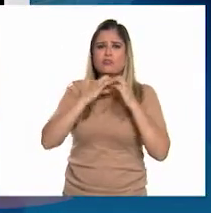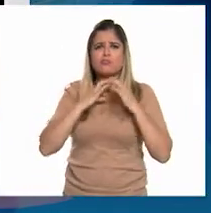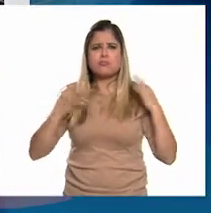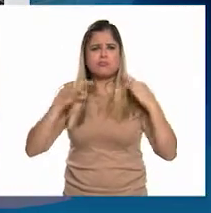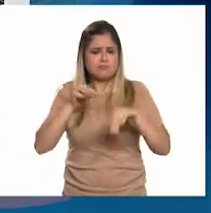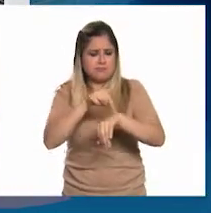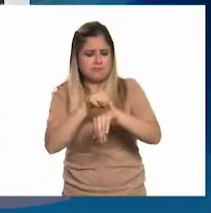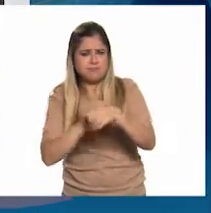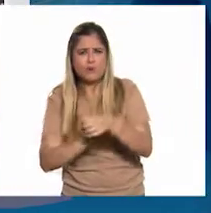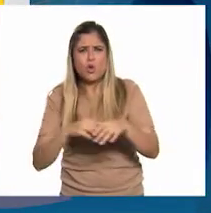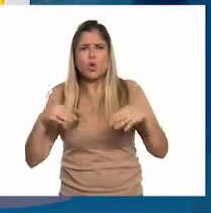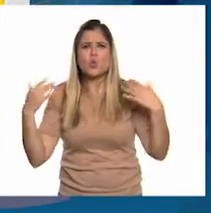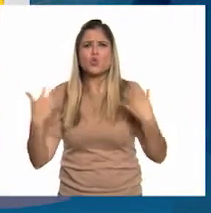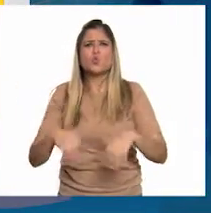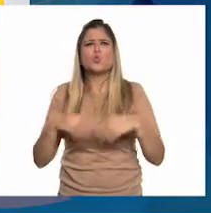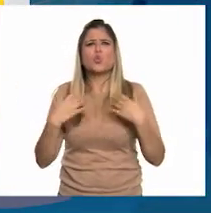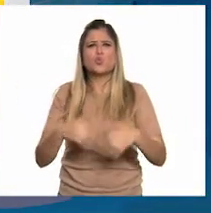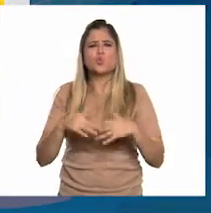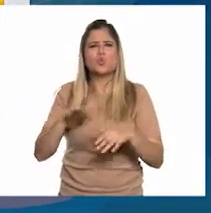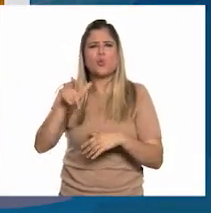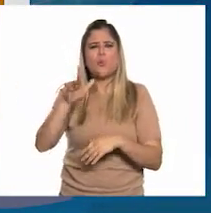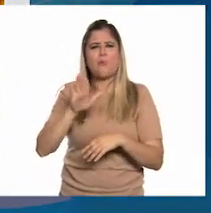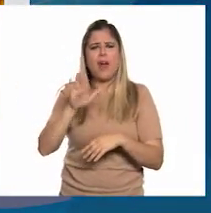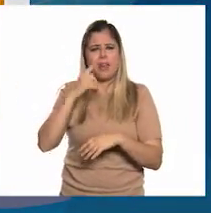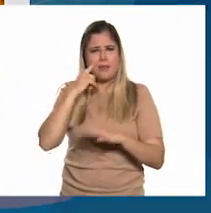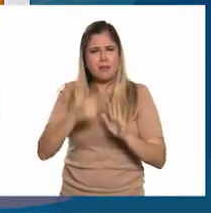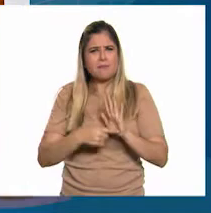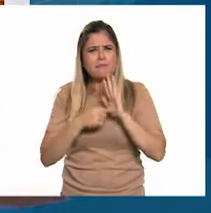pedazo de sol que atrapa la luz y encierra vida.